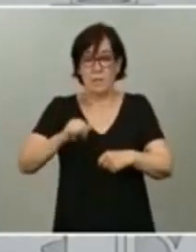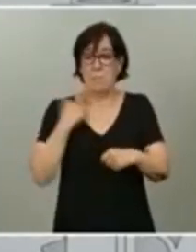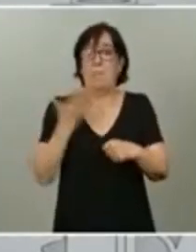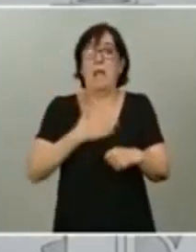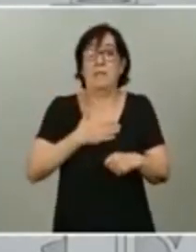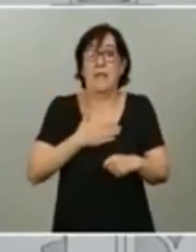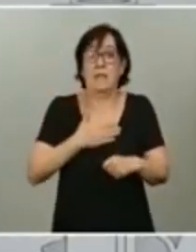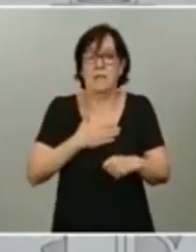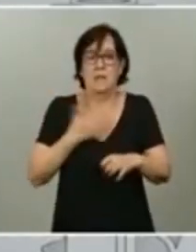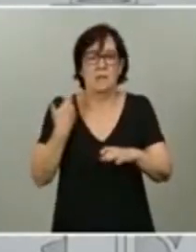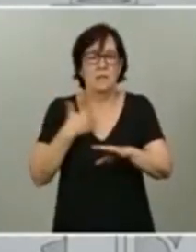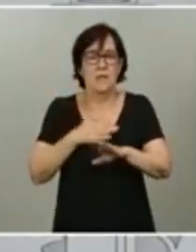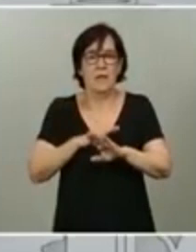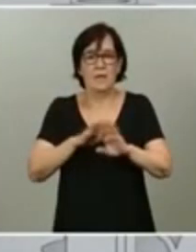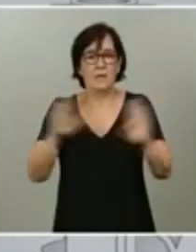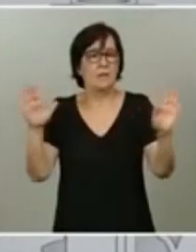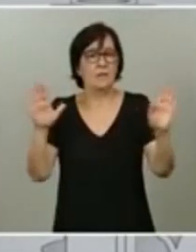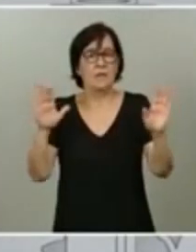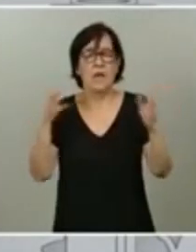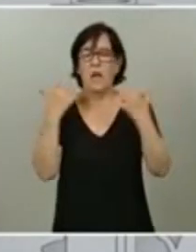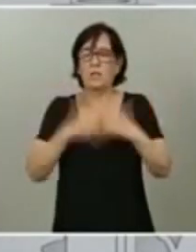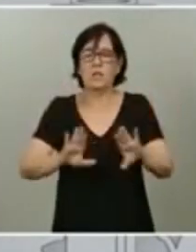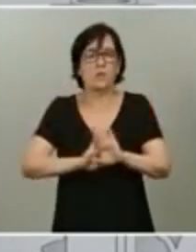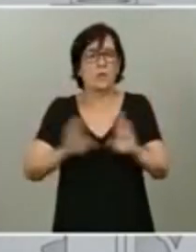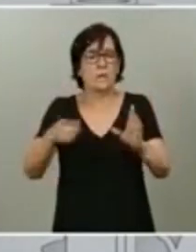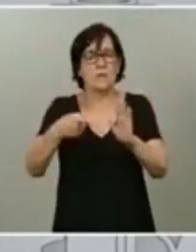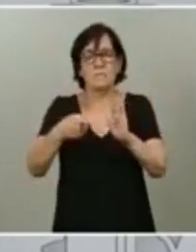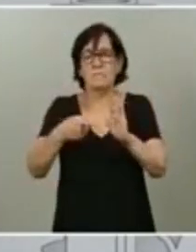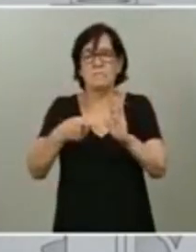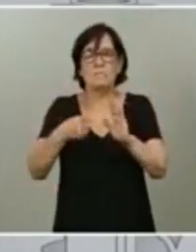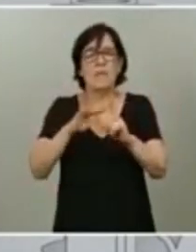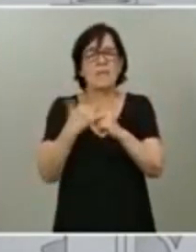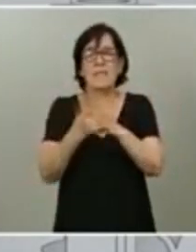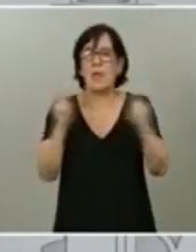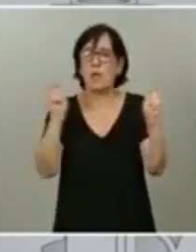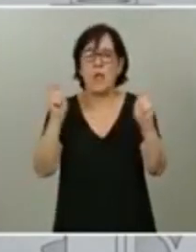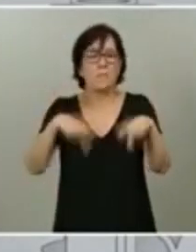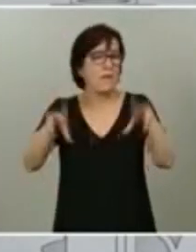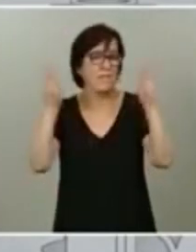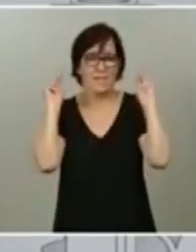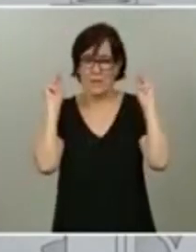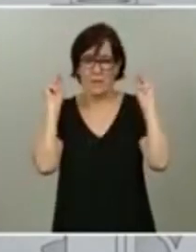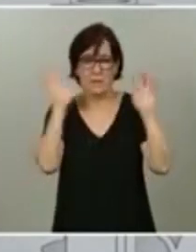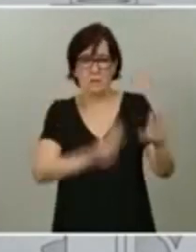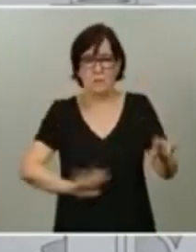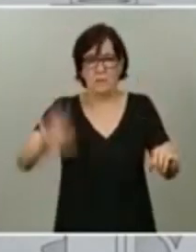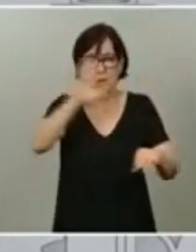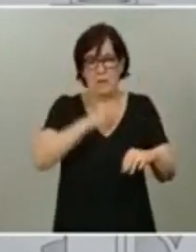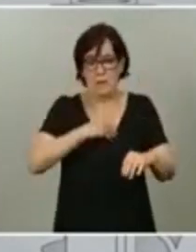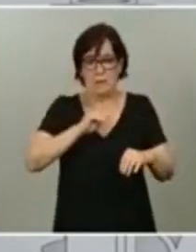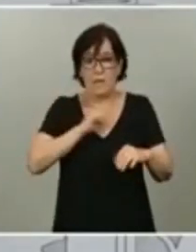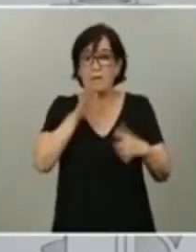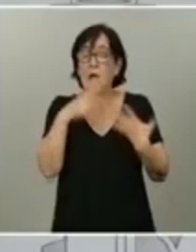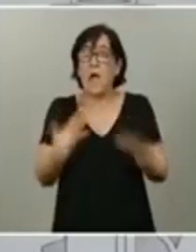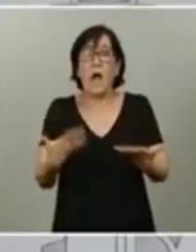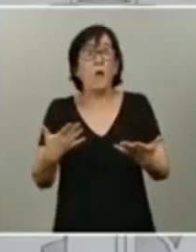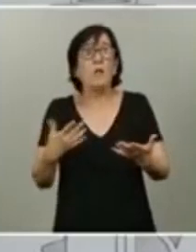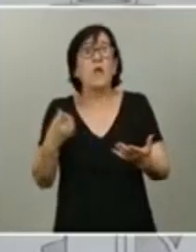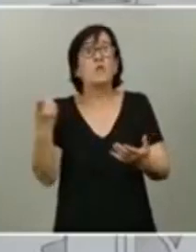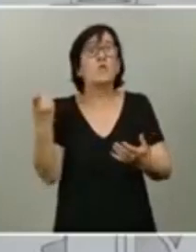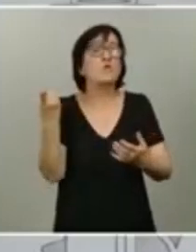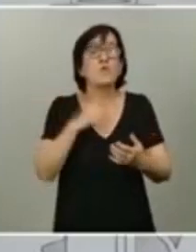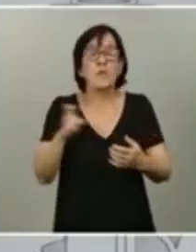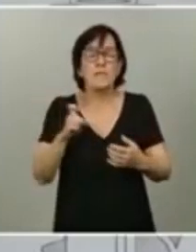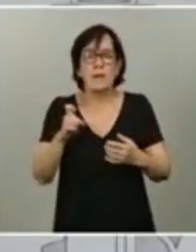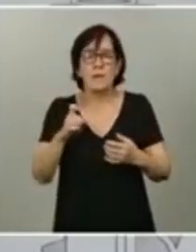ya quedará definitivamente levantado el estado de alarma en el conjunto del Estado. Ahora que ya no resulta necesario, sí me